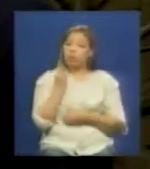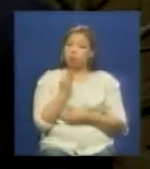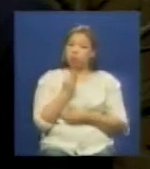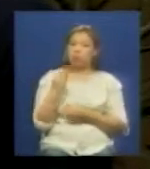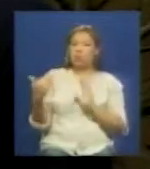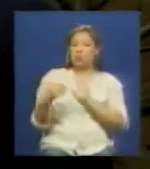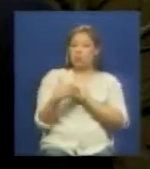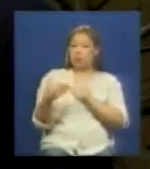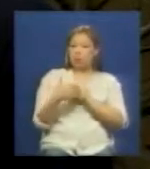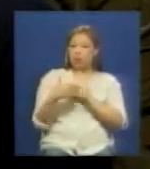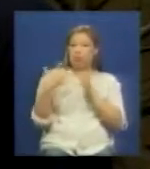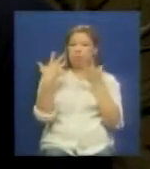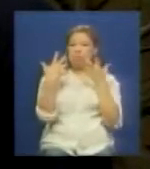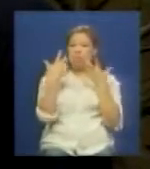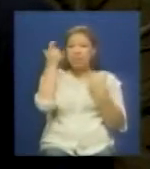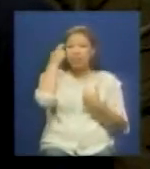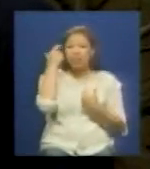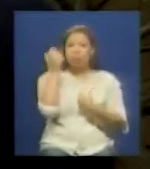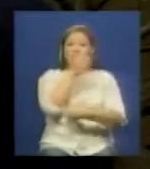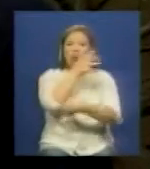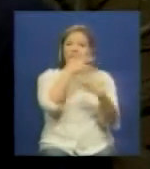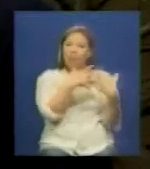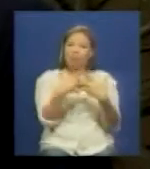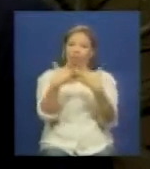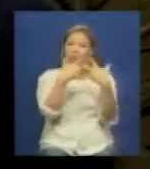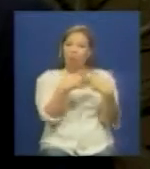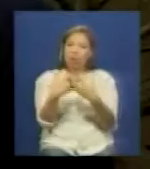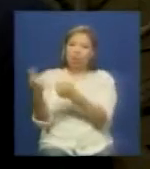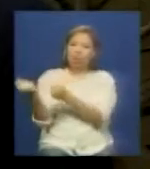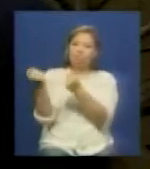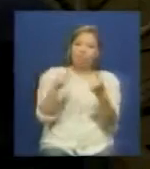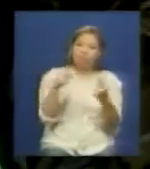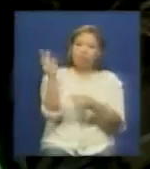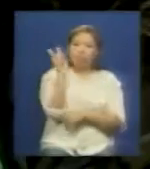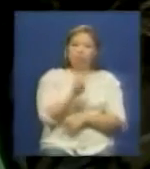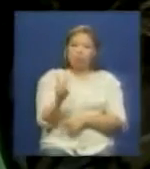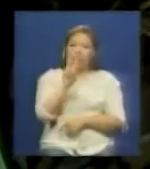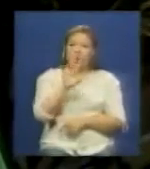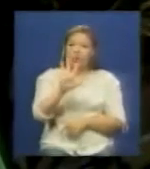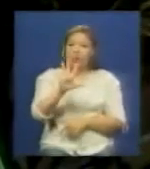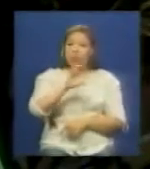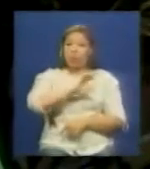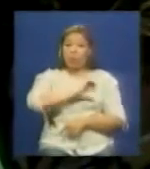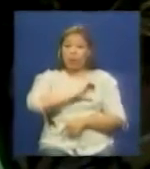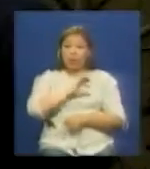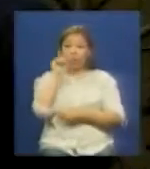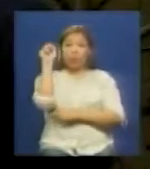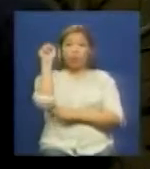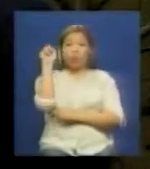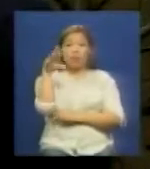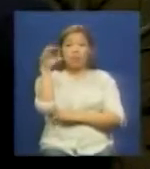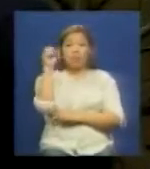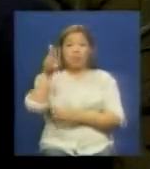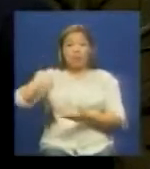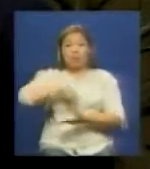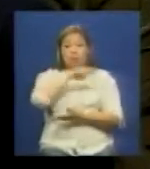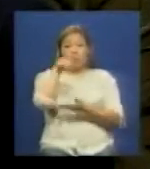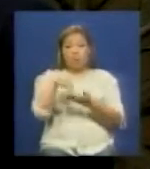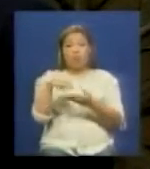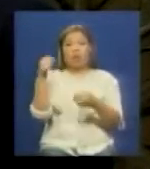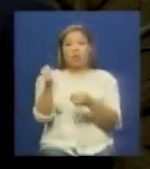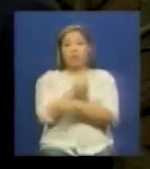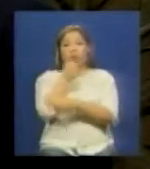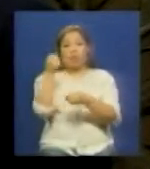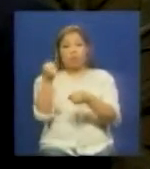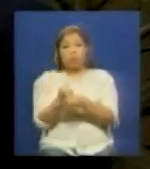es un ataque imperial sabemos que el 5 de enero vienen a la asamblea nacional los empleados